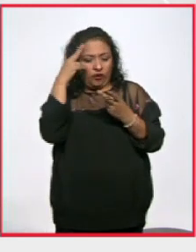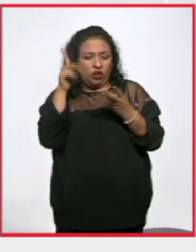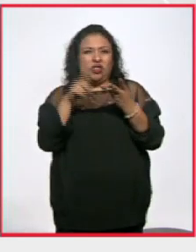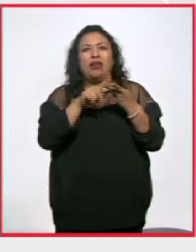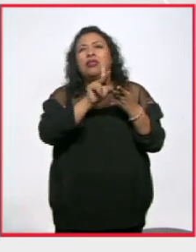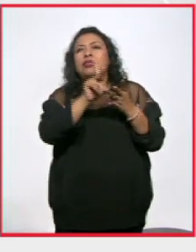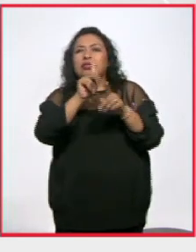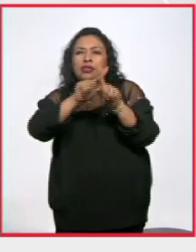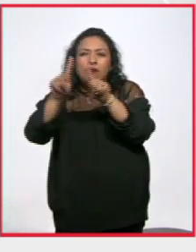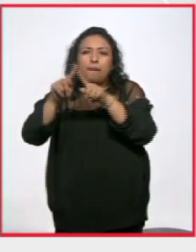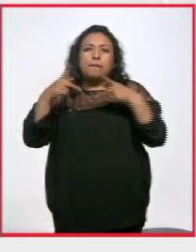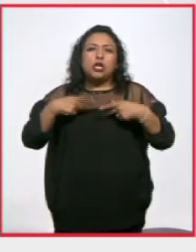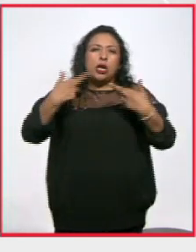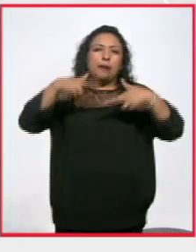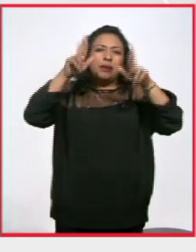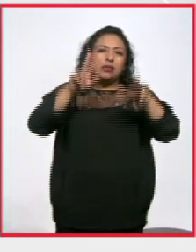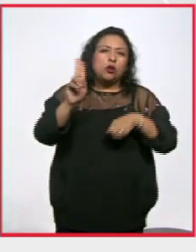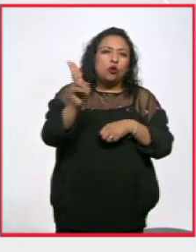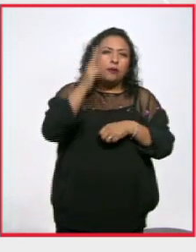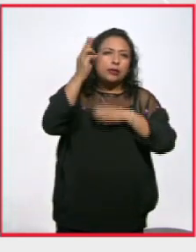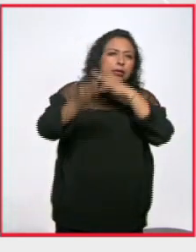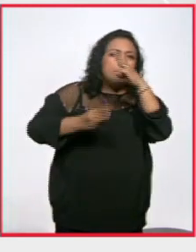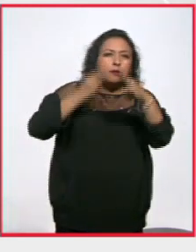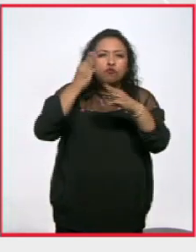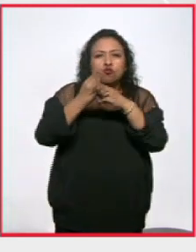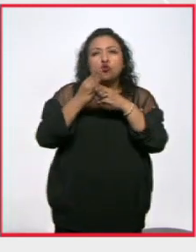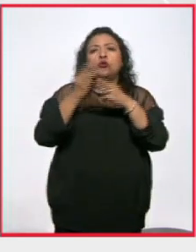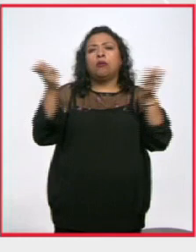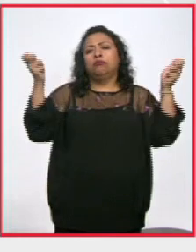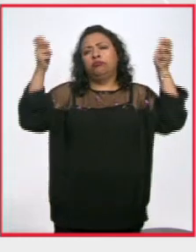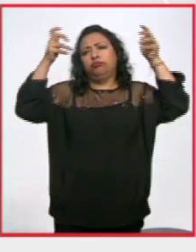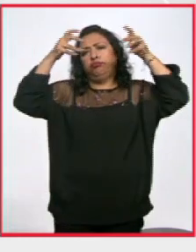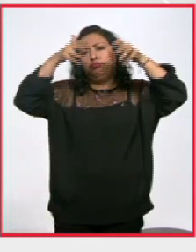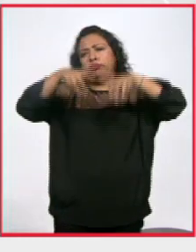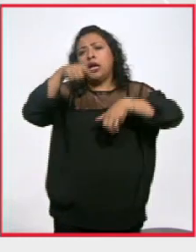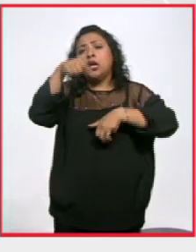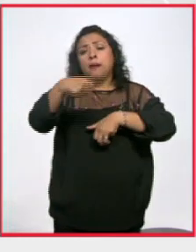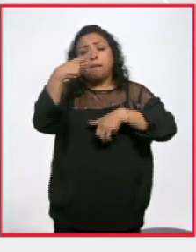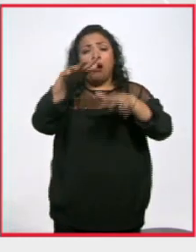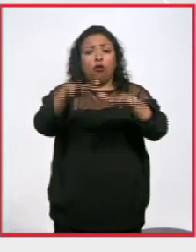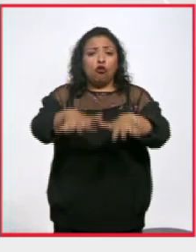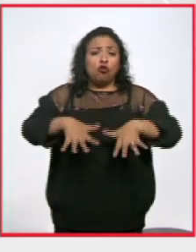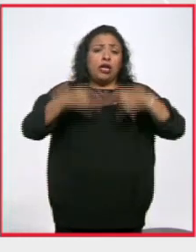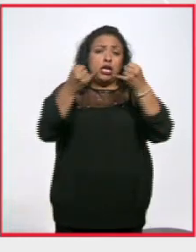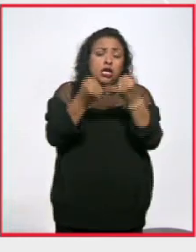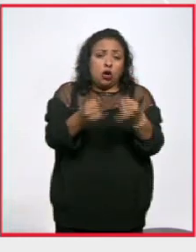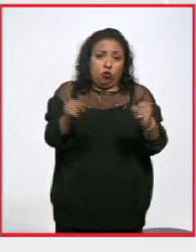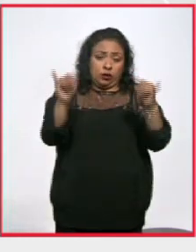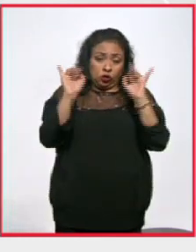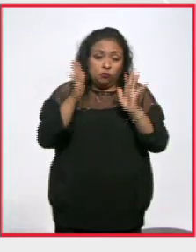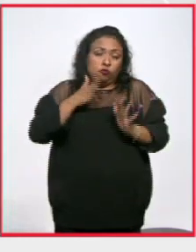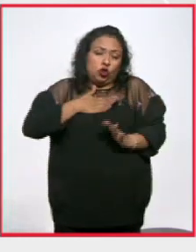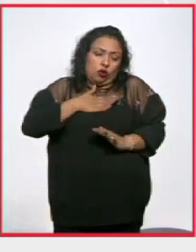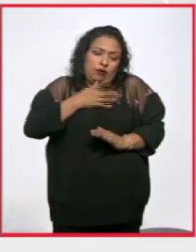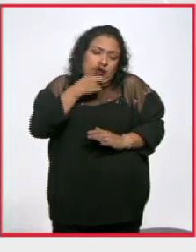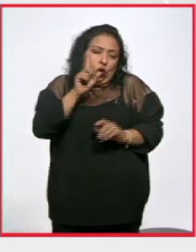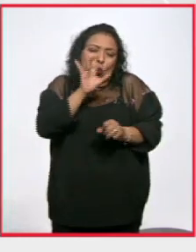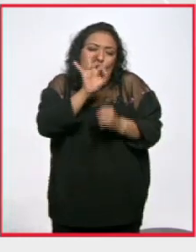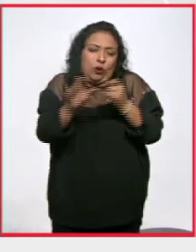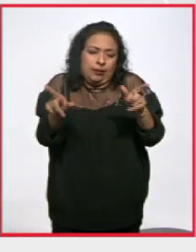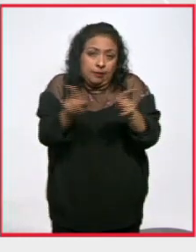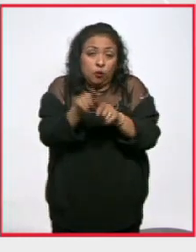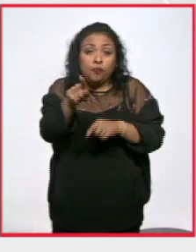por todos los representantes de universidades del mundo entero que vinieron a esa ceremonia yo diría para concluir